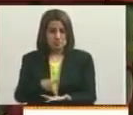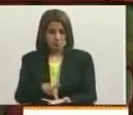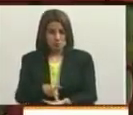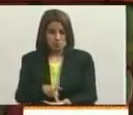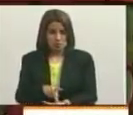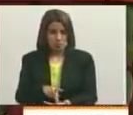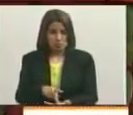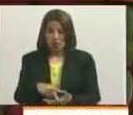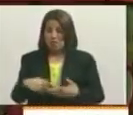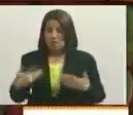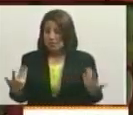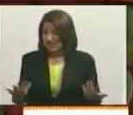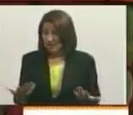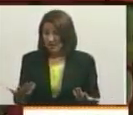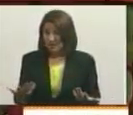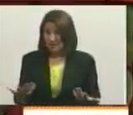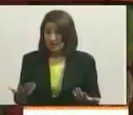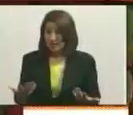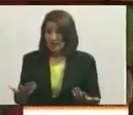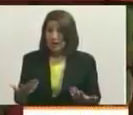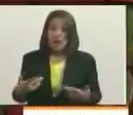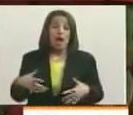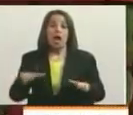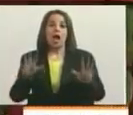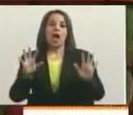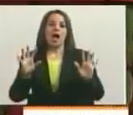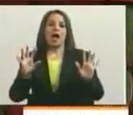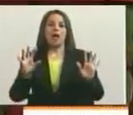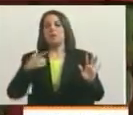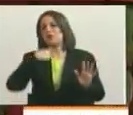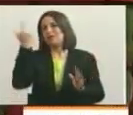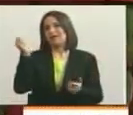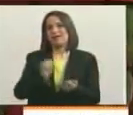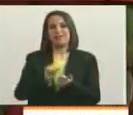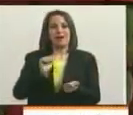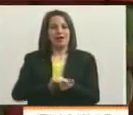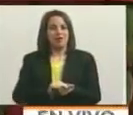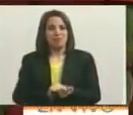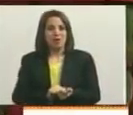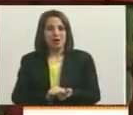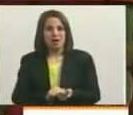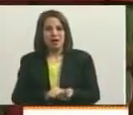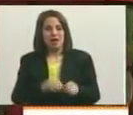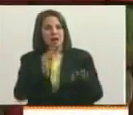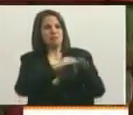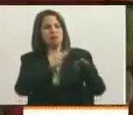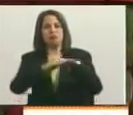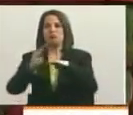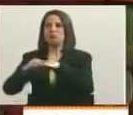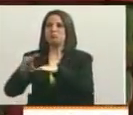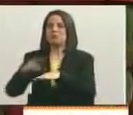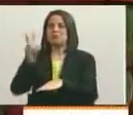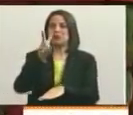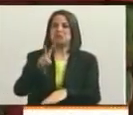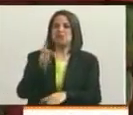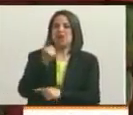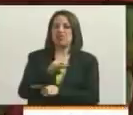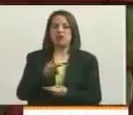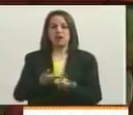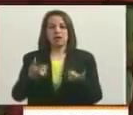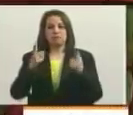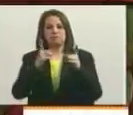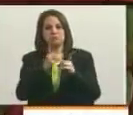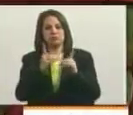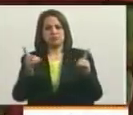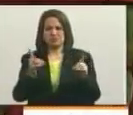¿A cuenta de qué? Ajá, pero el tipo tiene el cinismo de pedir en Venezuela democracia. Aquí hay